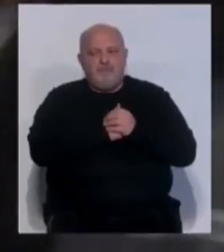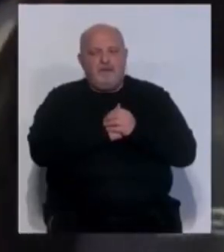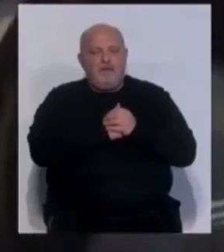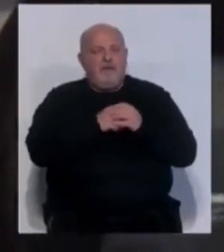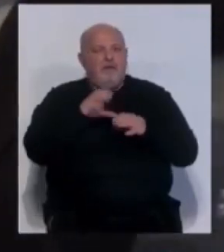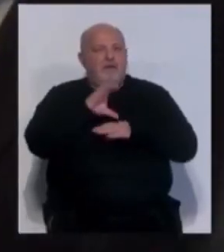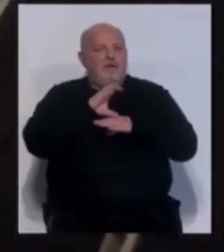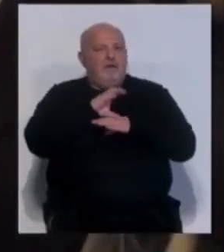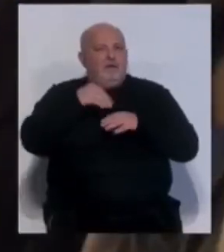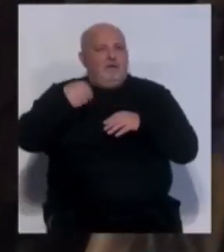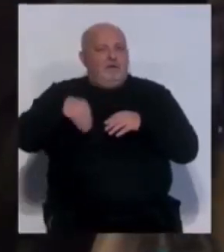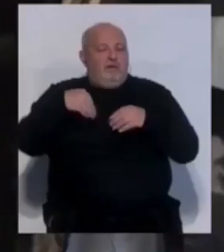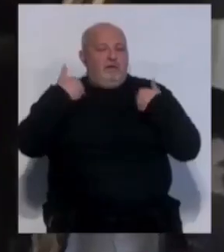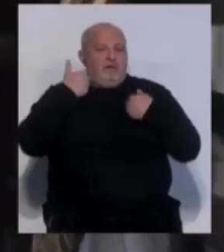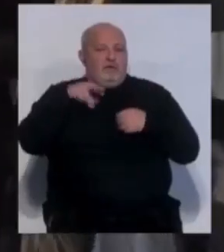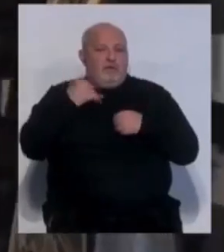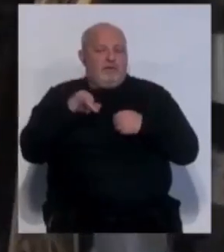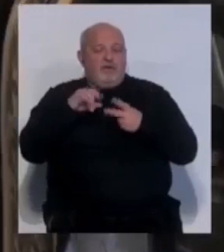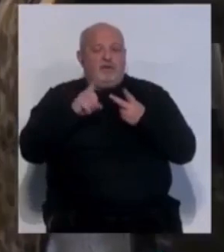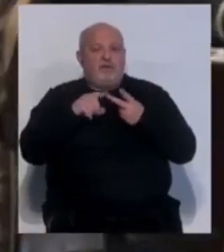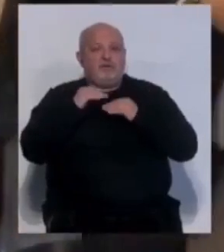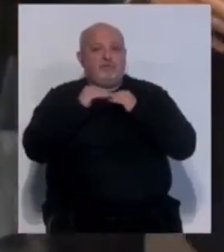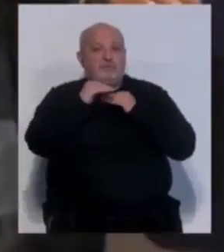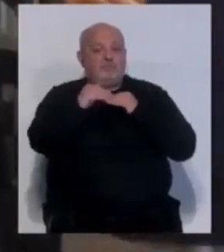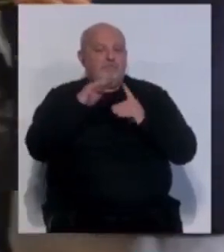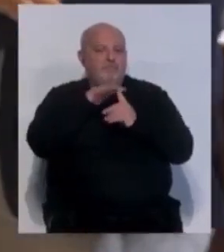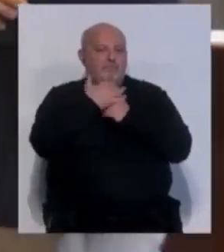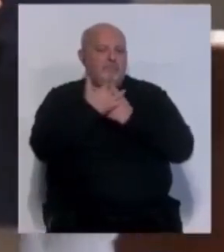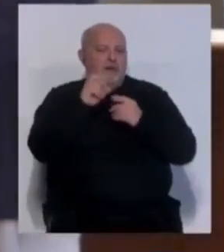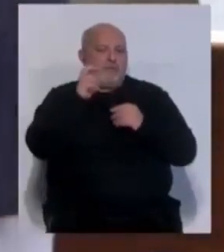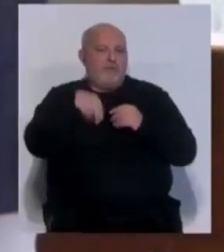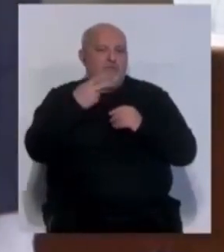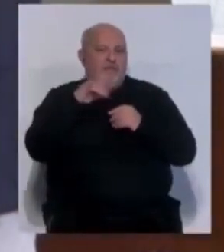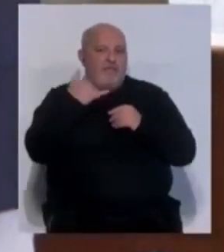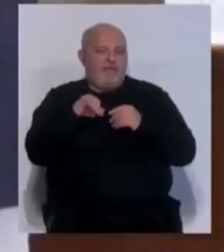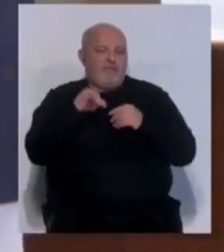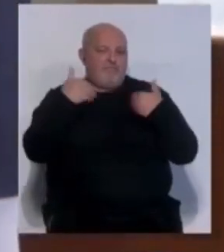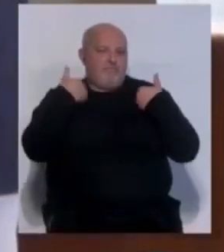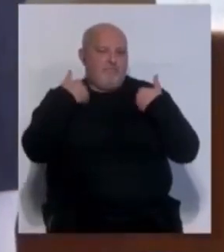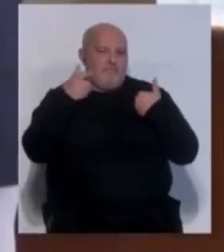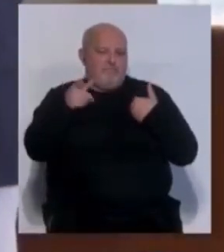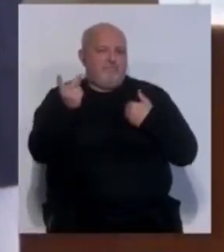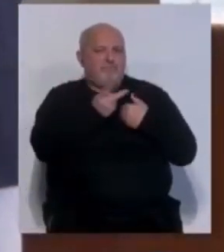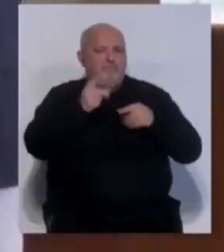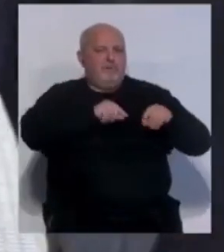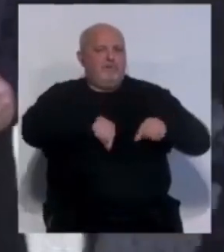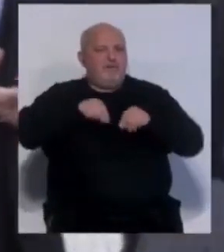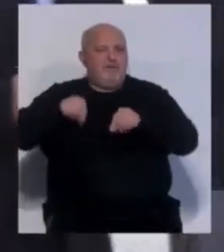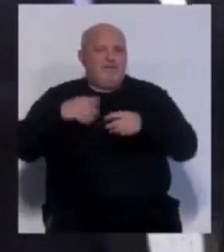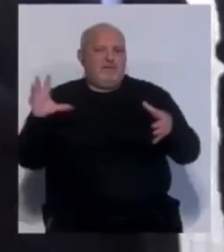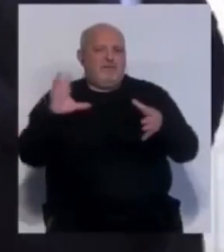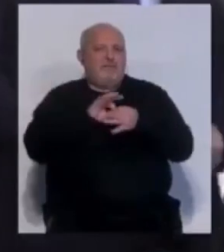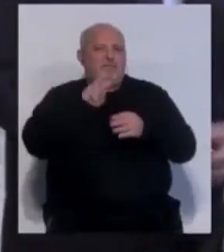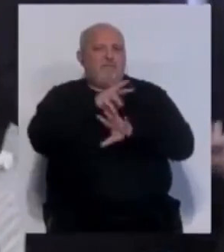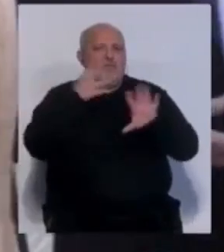Los consejeros de Presidencia Antonio Sanz y de Sostenibilidad y Medio Ambiente Ramón Fernández Pacheco han rubricado la adhesión de